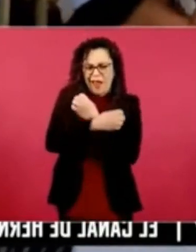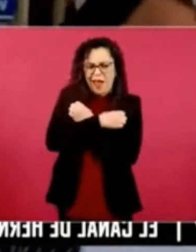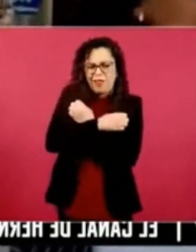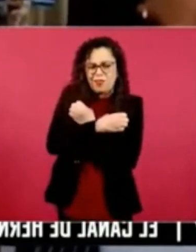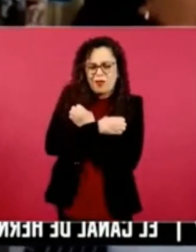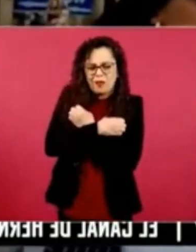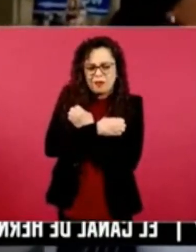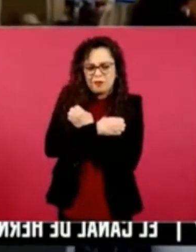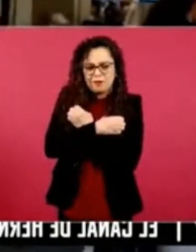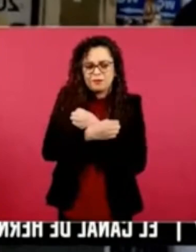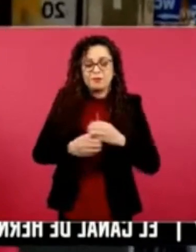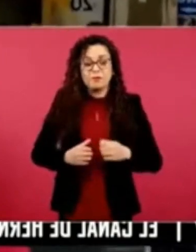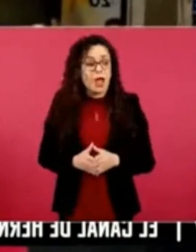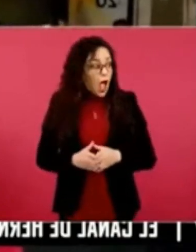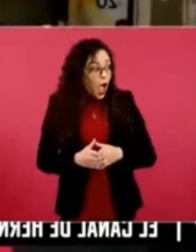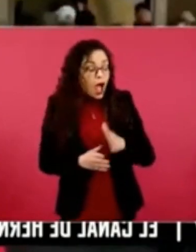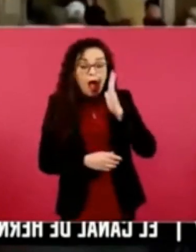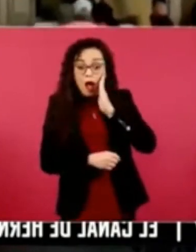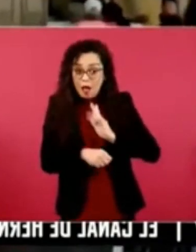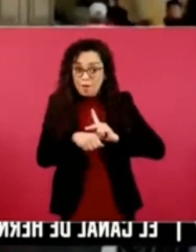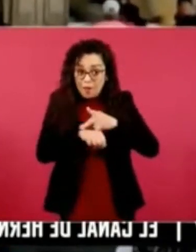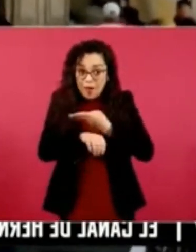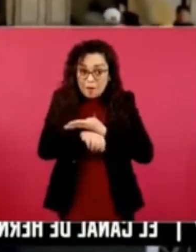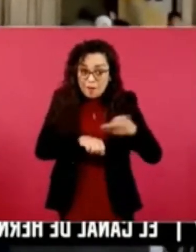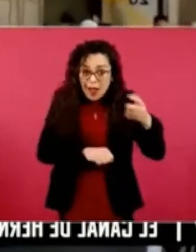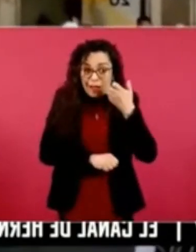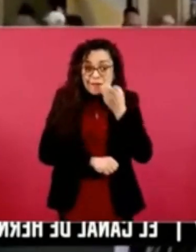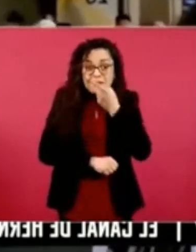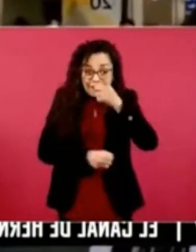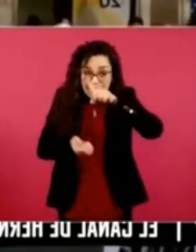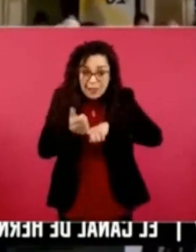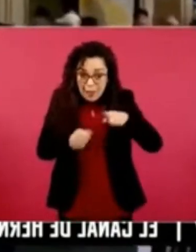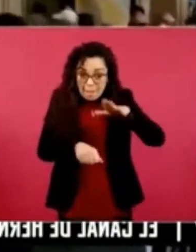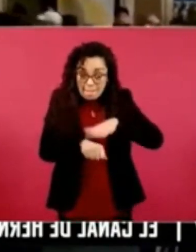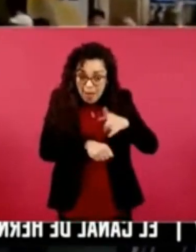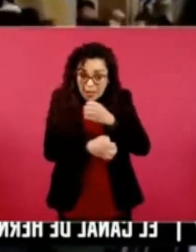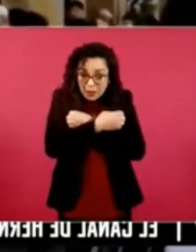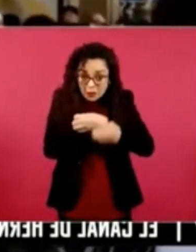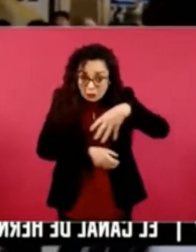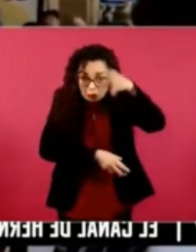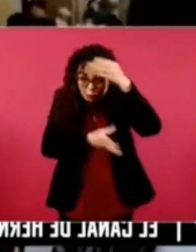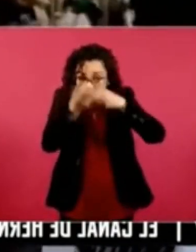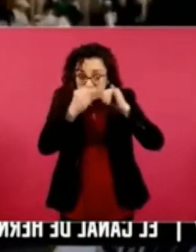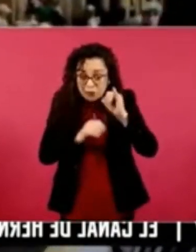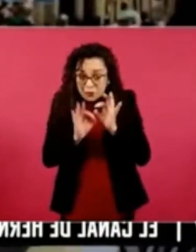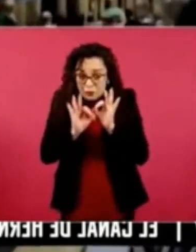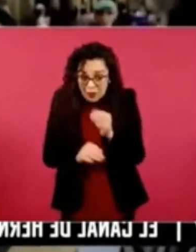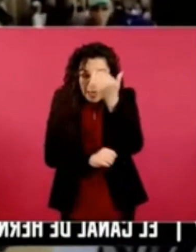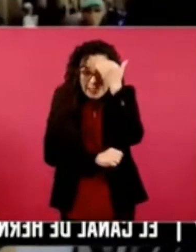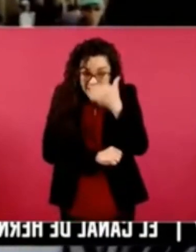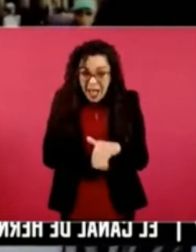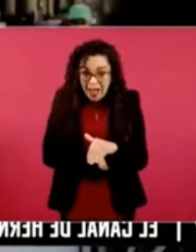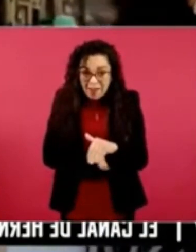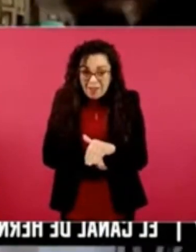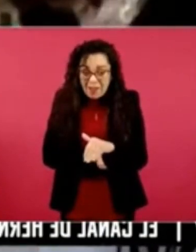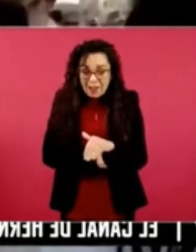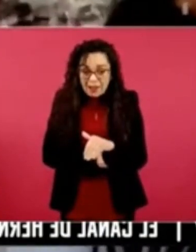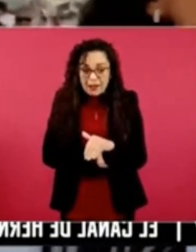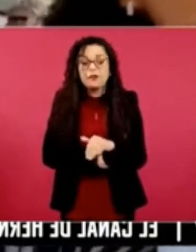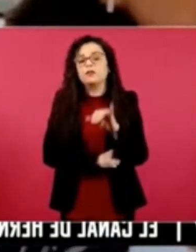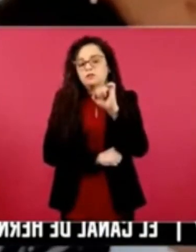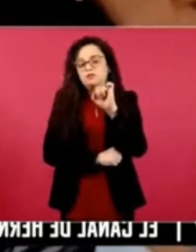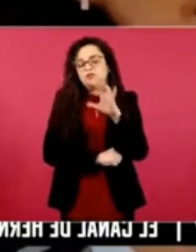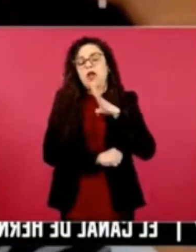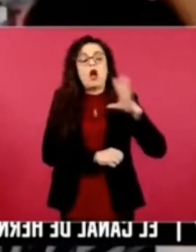información. Más educación. Más educación. Y saben qué es lo bueno. También los otros tienen posibilidades de educarse, pero